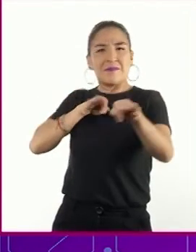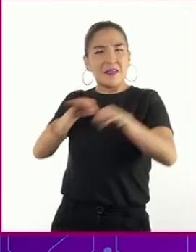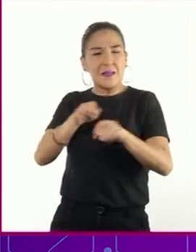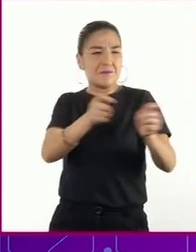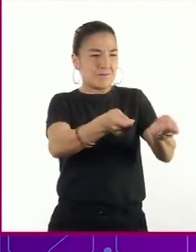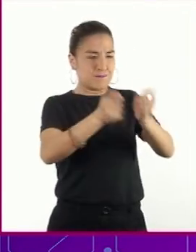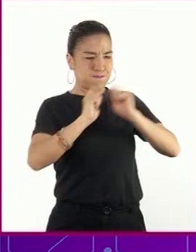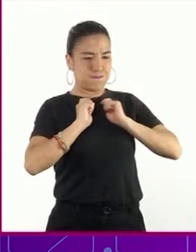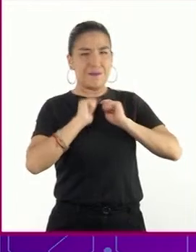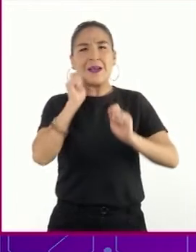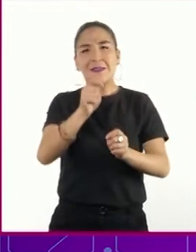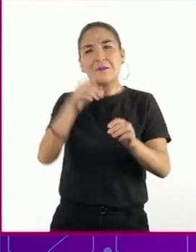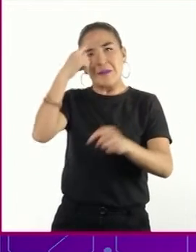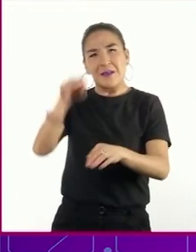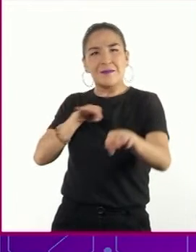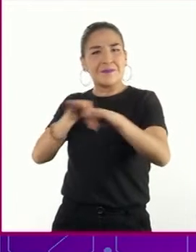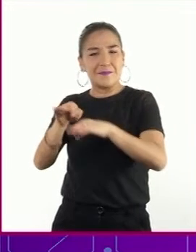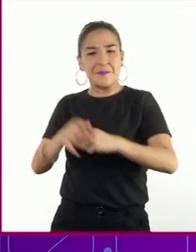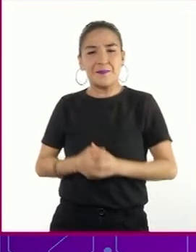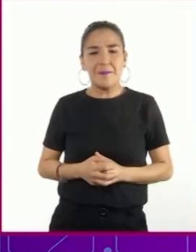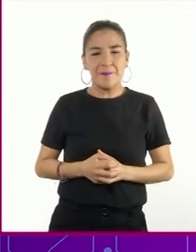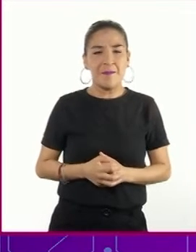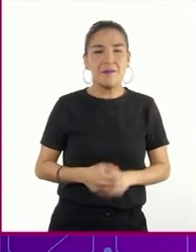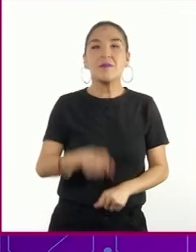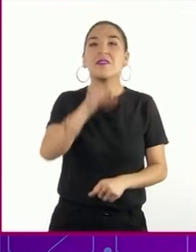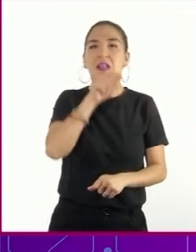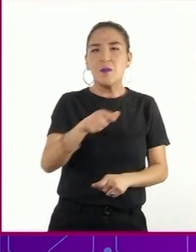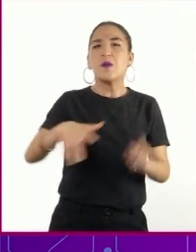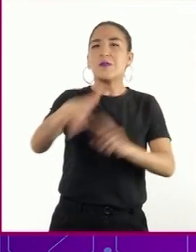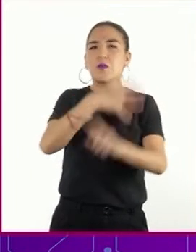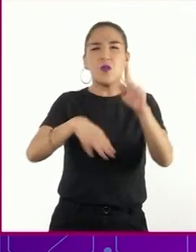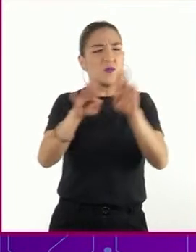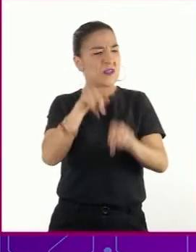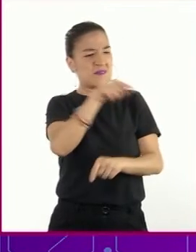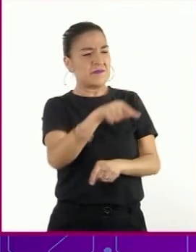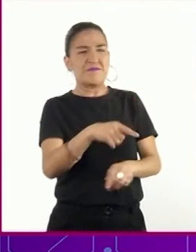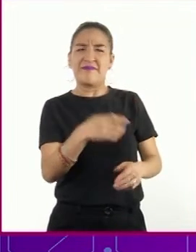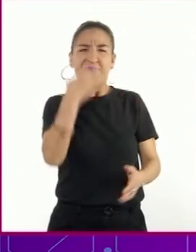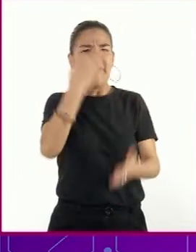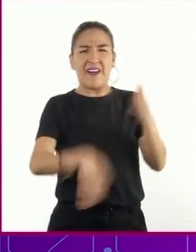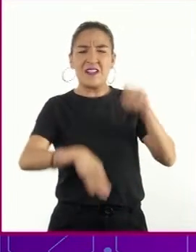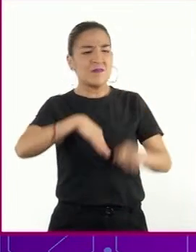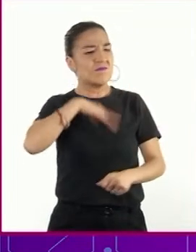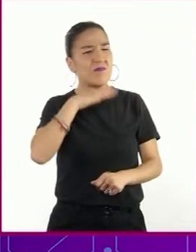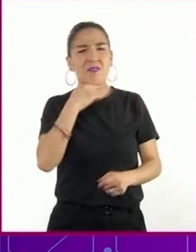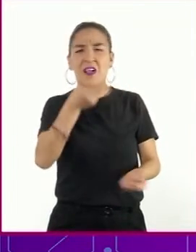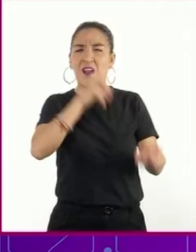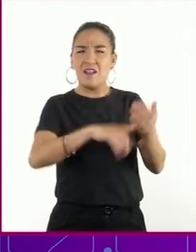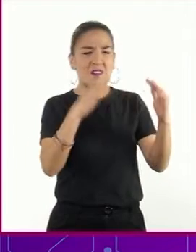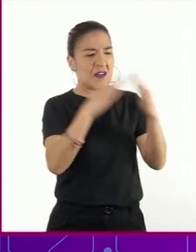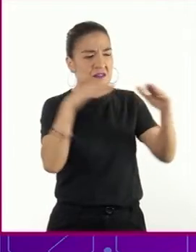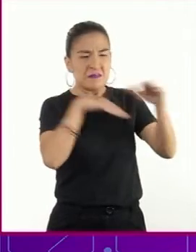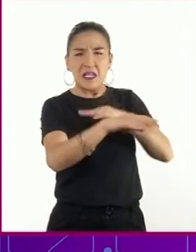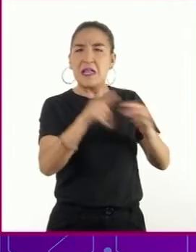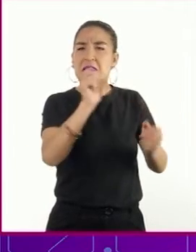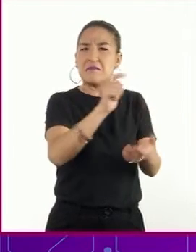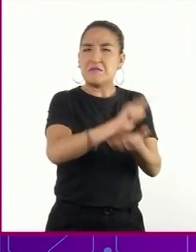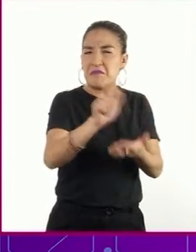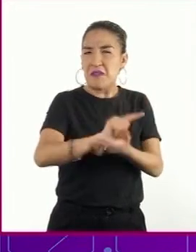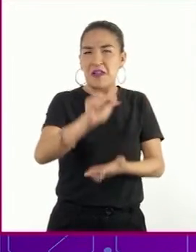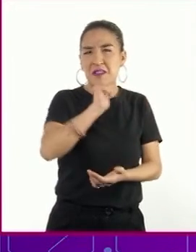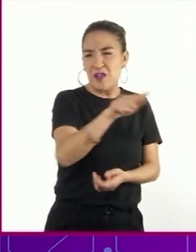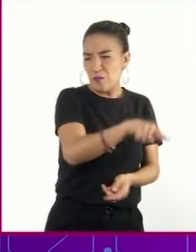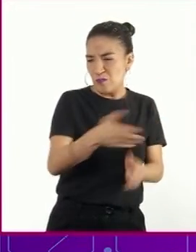maridos. De hecho, la sociedad las acusó de descuidar las labores familiares. Las mujeres